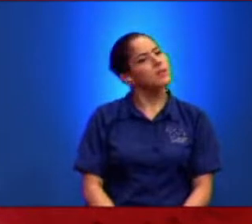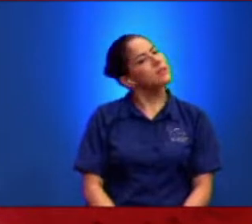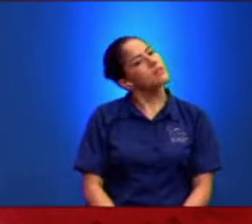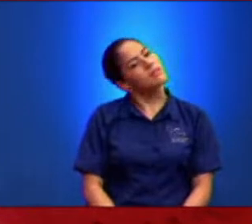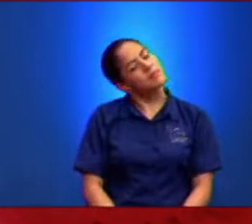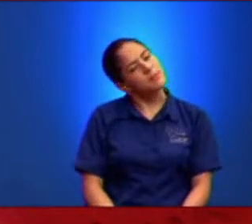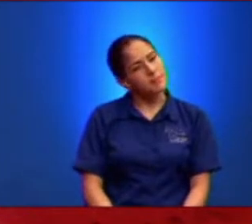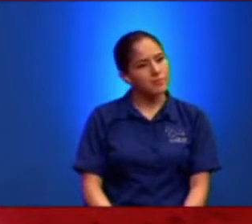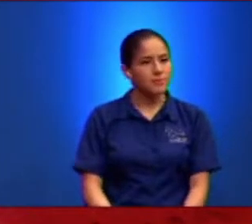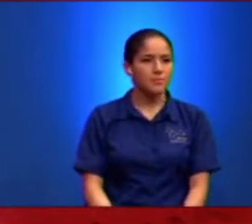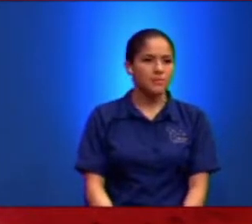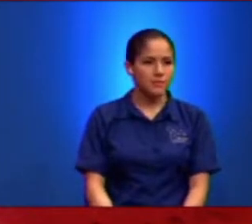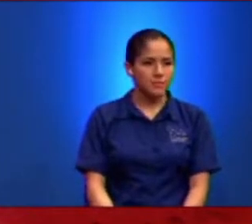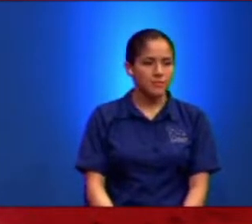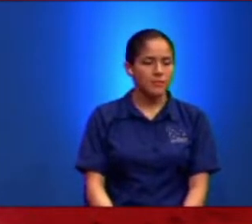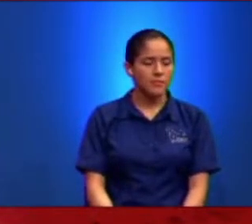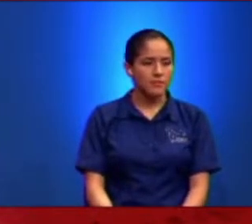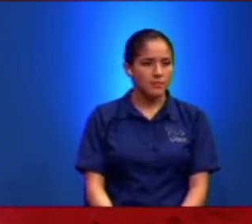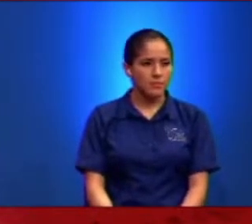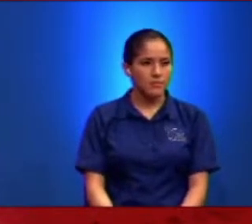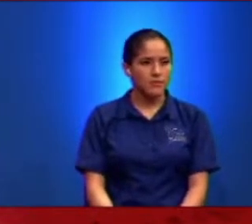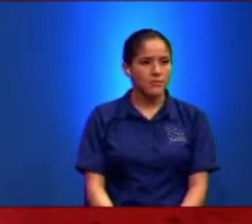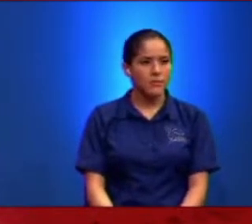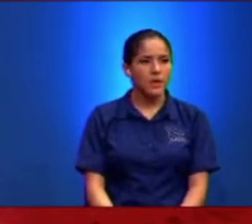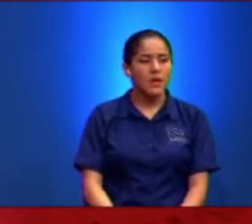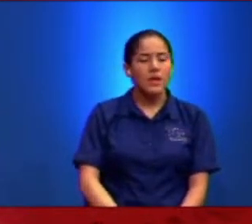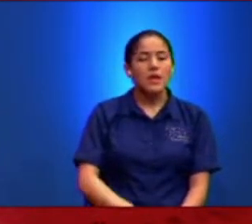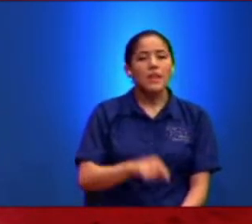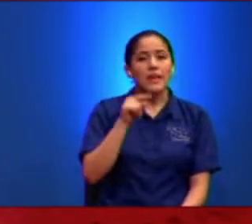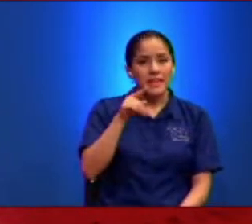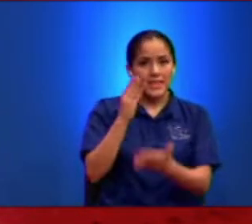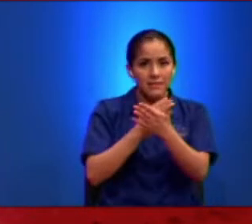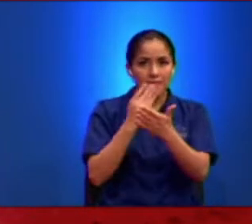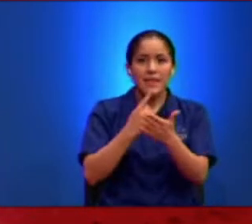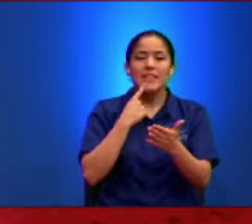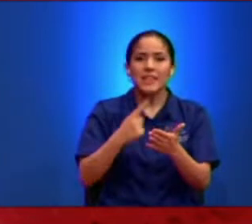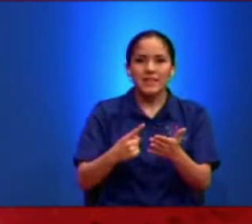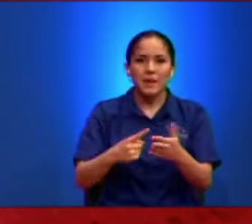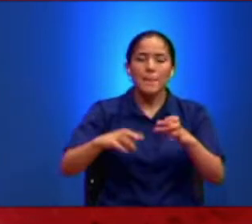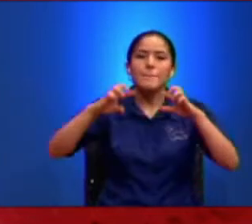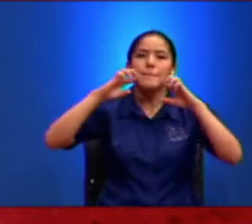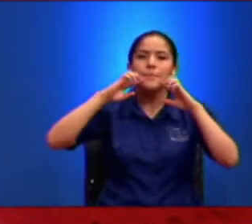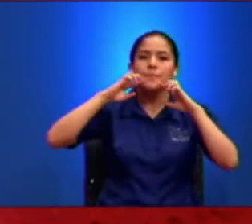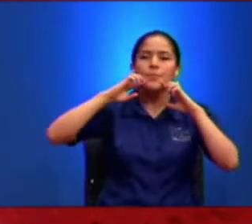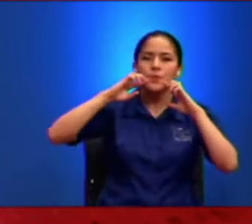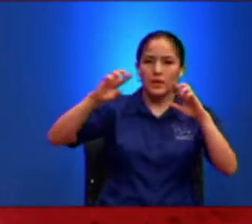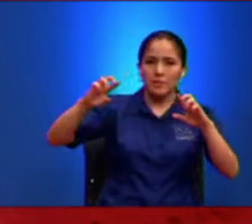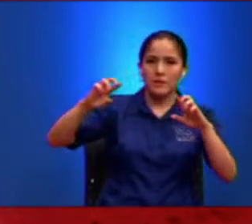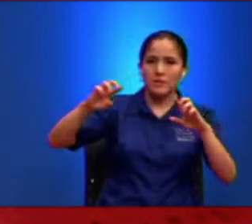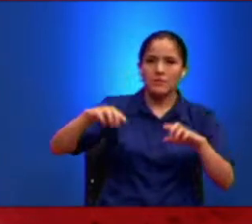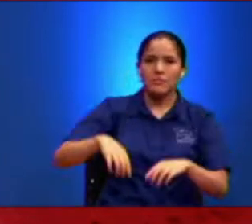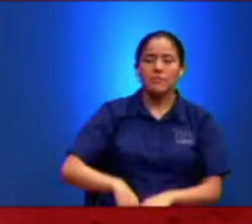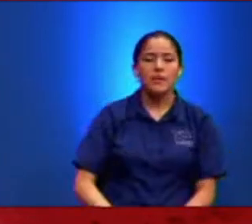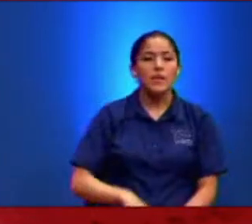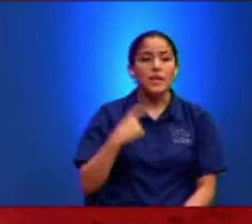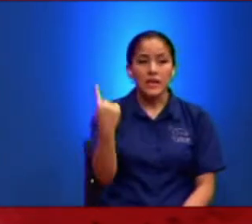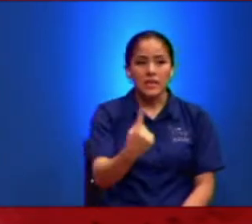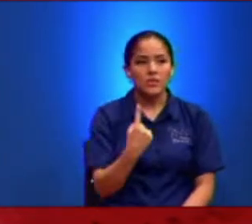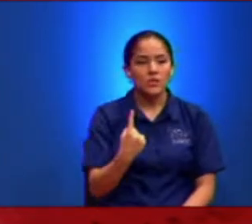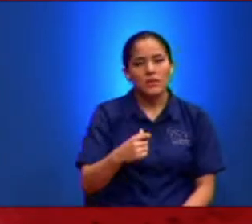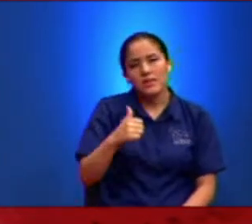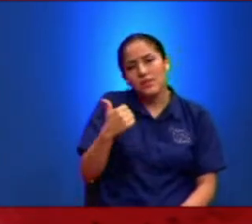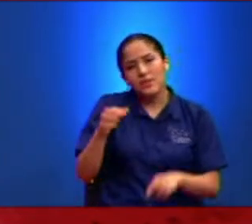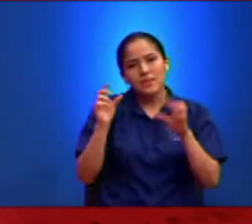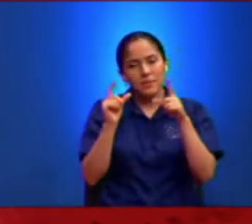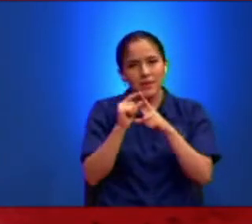no dice anunciar La Biblia de Américas Lo que dice es proclamar Y todas las demás palabras que le dije Ok